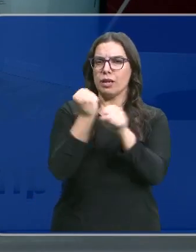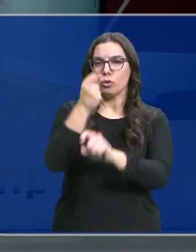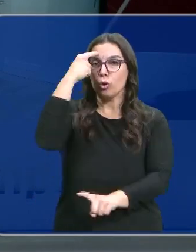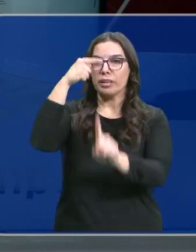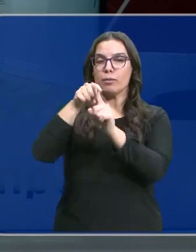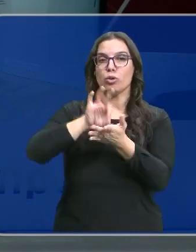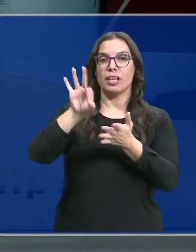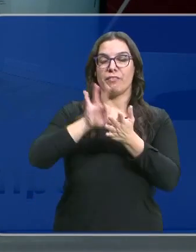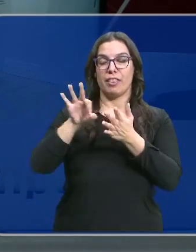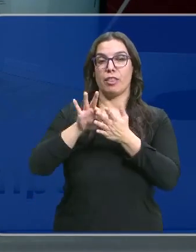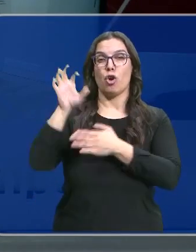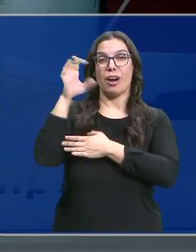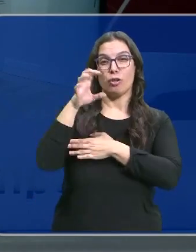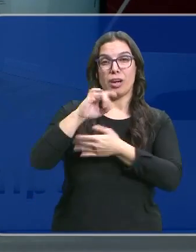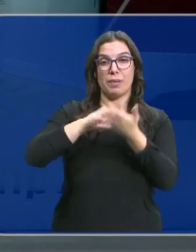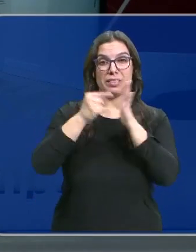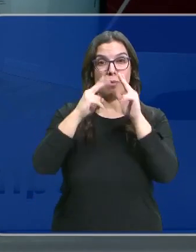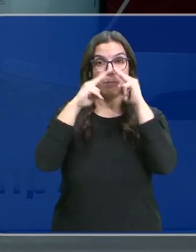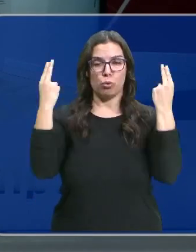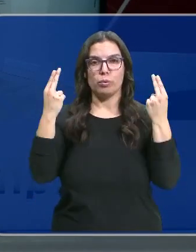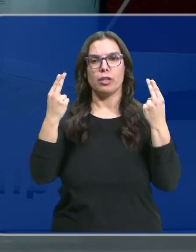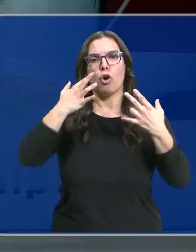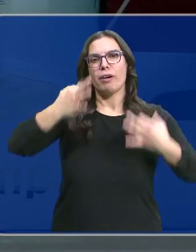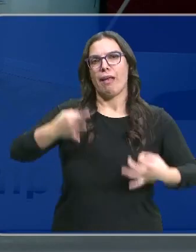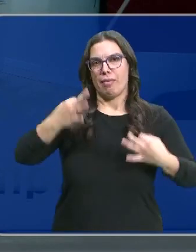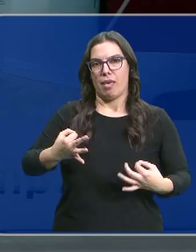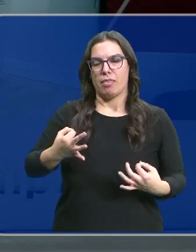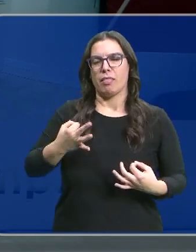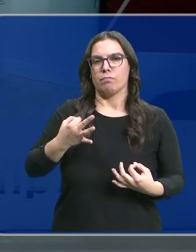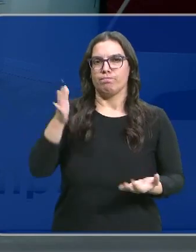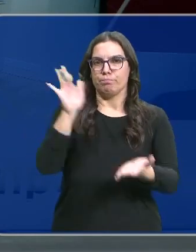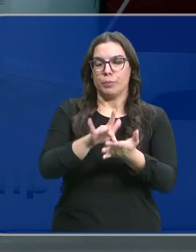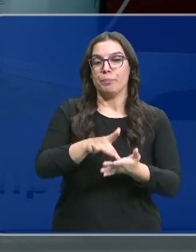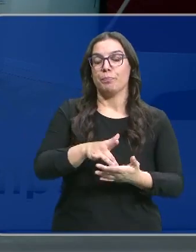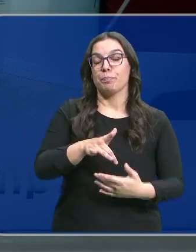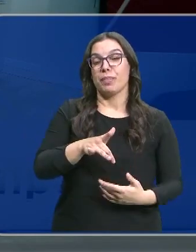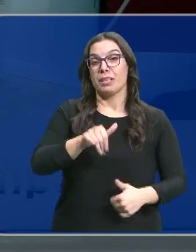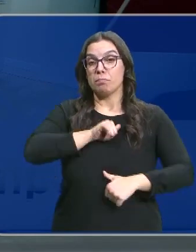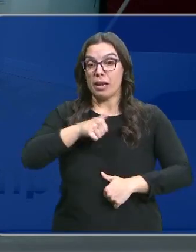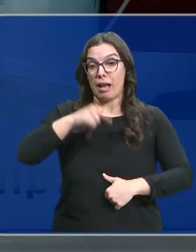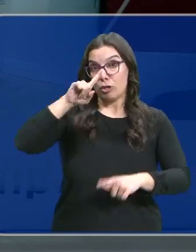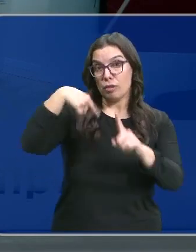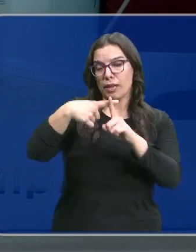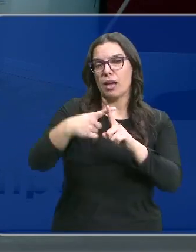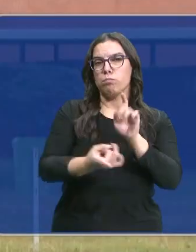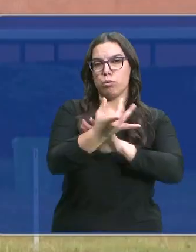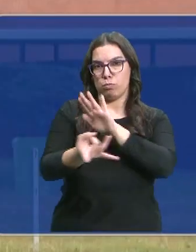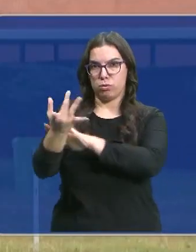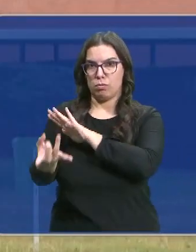para que el servicio de radioterapia en el sistema público de salud sea una realidad. Se esperan las primeras actuaciones el próximo año.